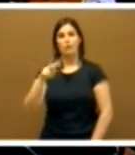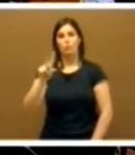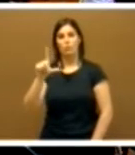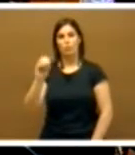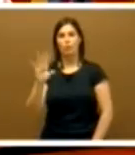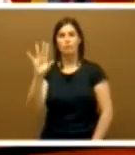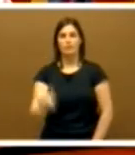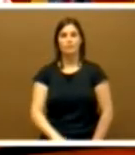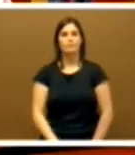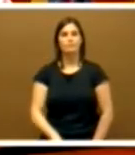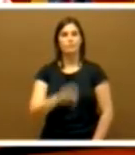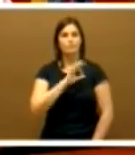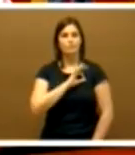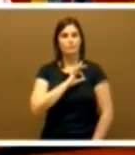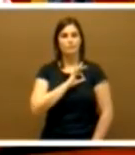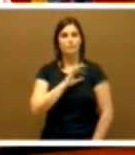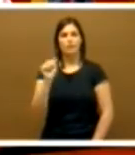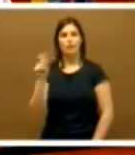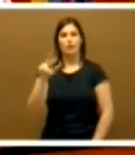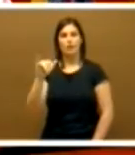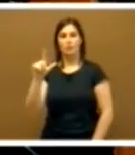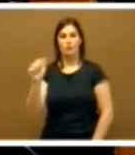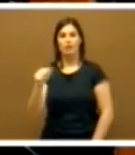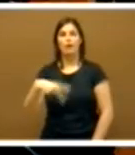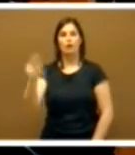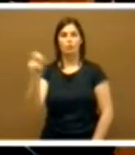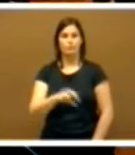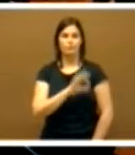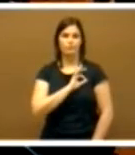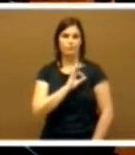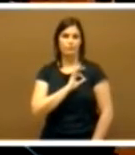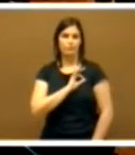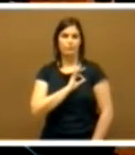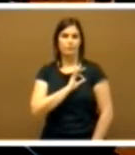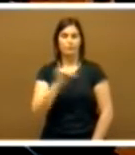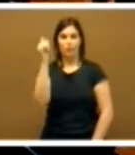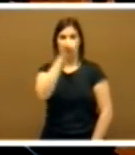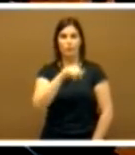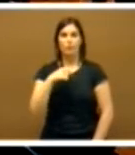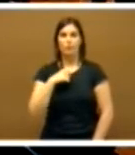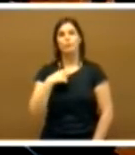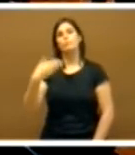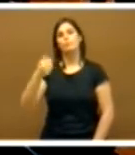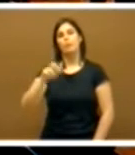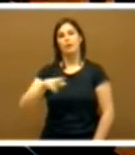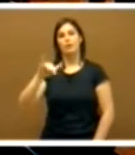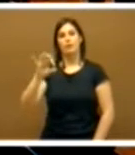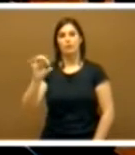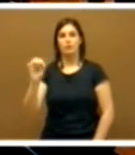doña Fernanda Ávila Núñez don Juan Antonio Barrio García